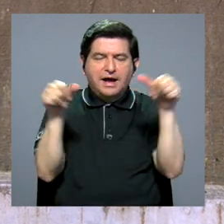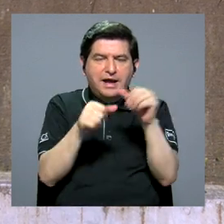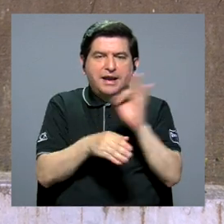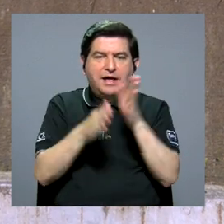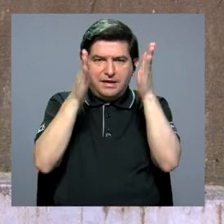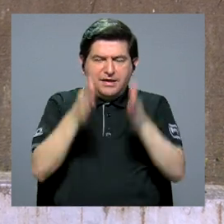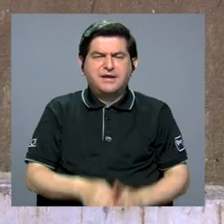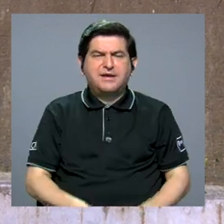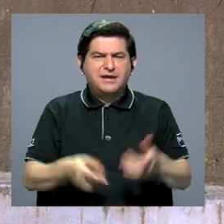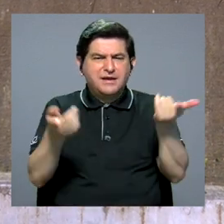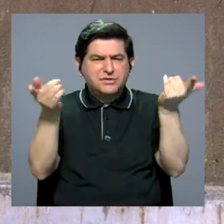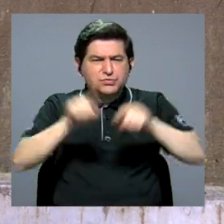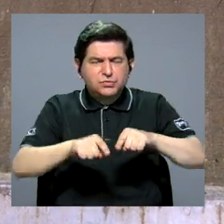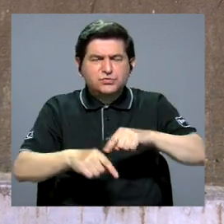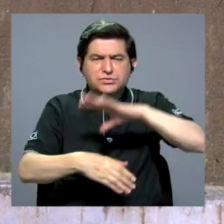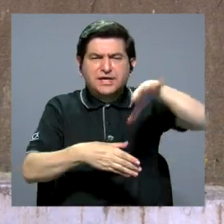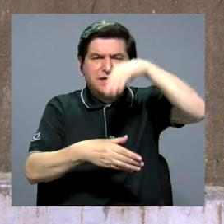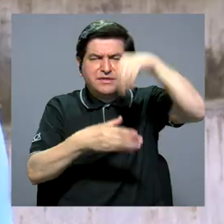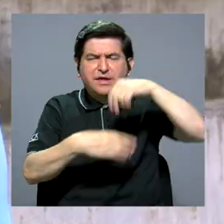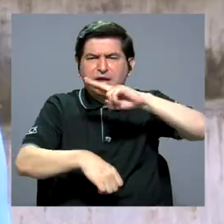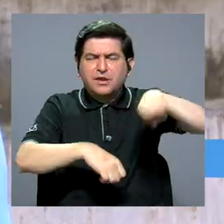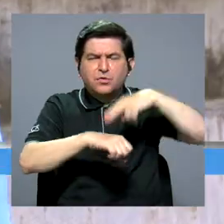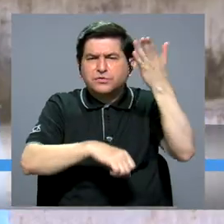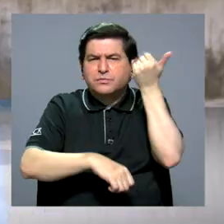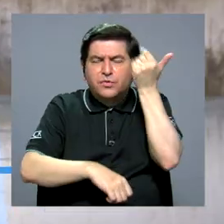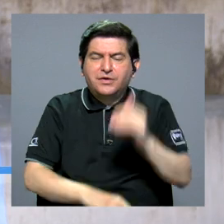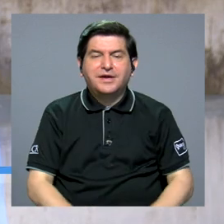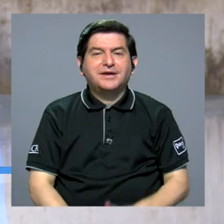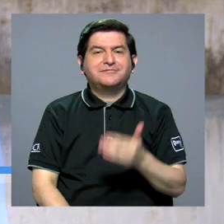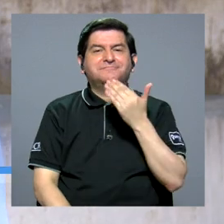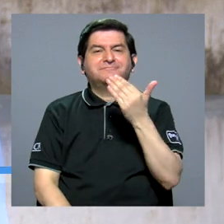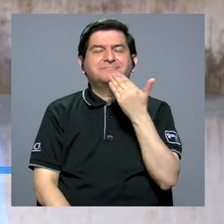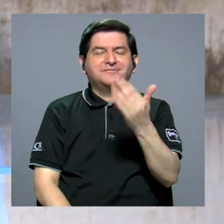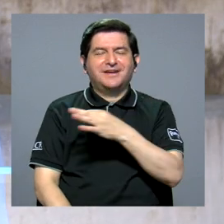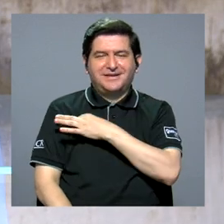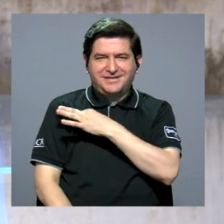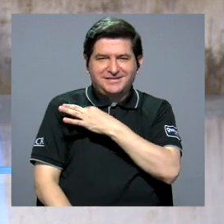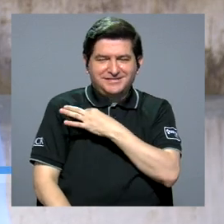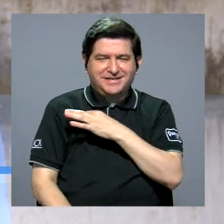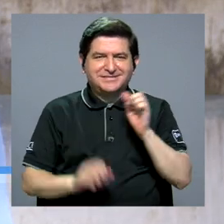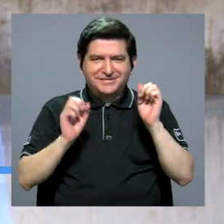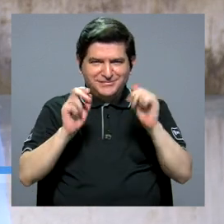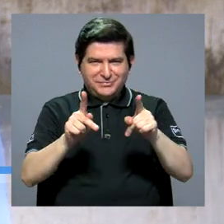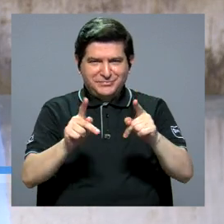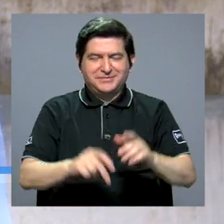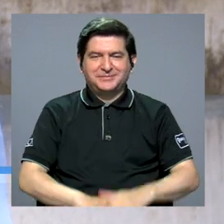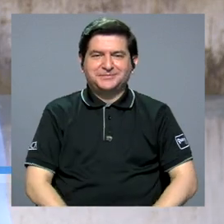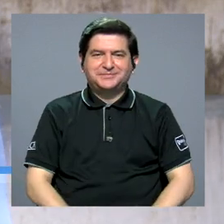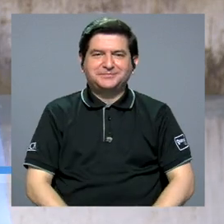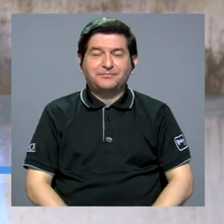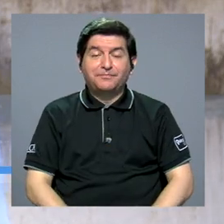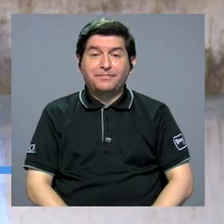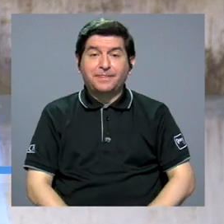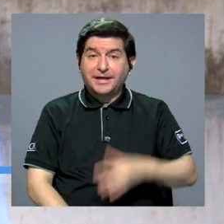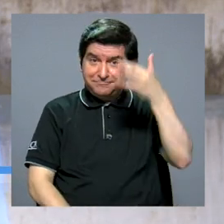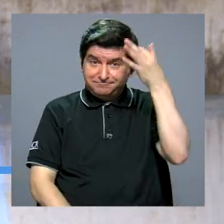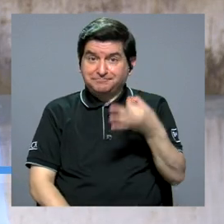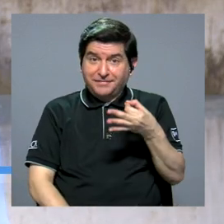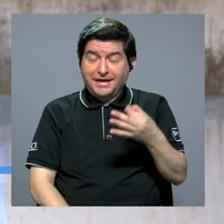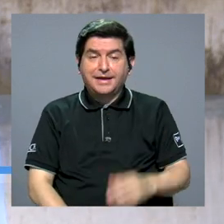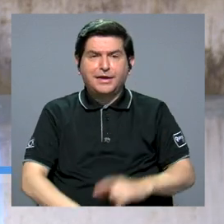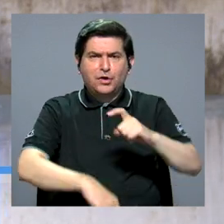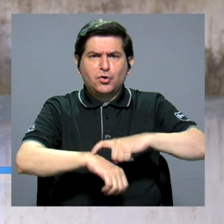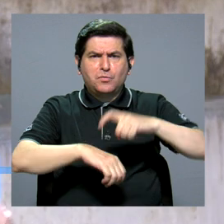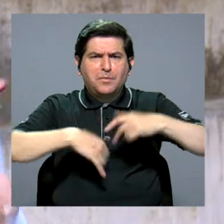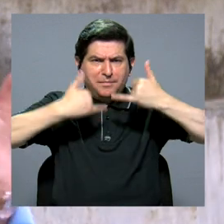escuchar qué es lo que está pasando en el contexto nacional? Bueno, muchísimas gracias por la invitación a este espacio y justamente creo que por el